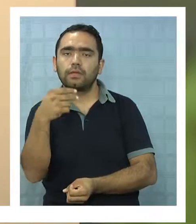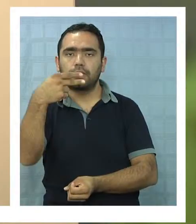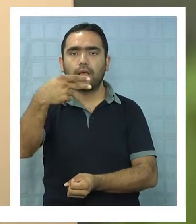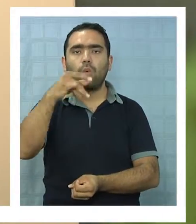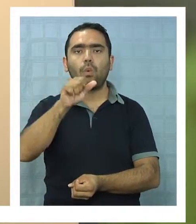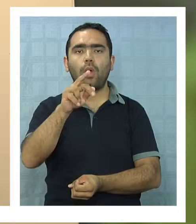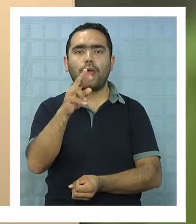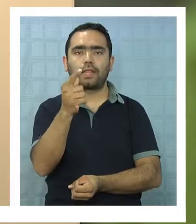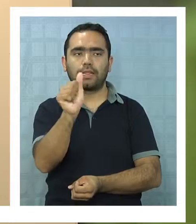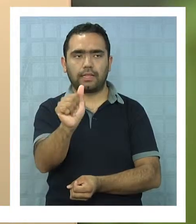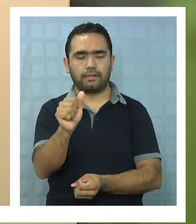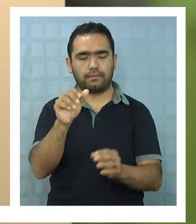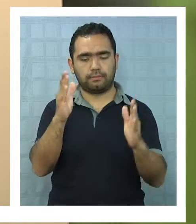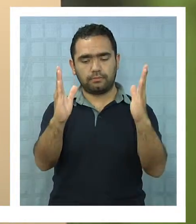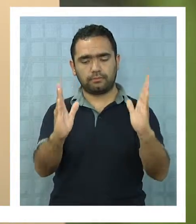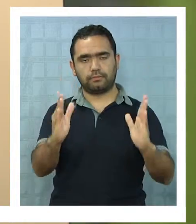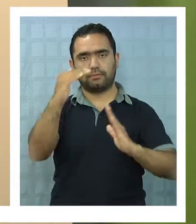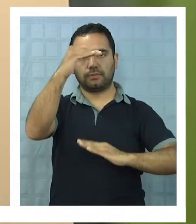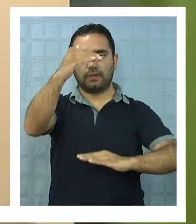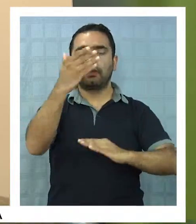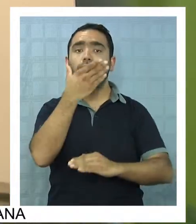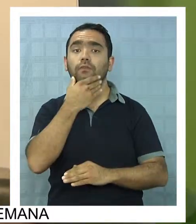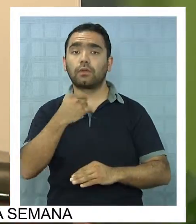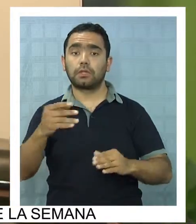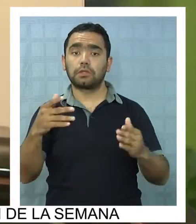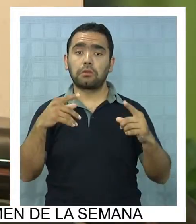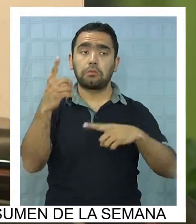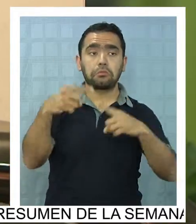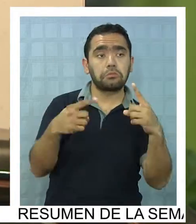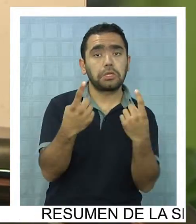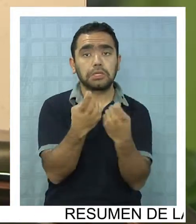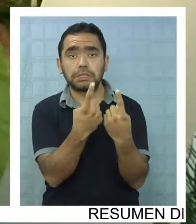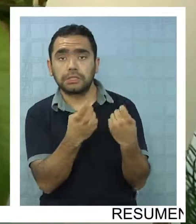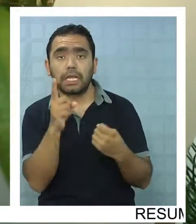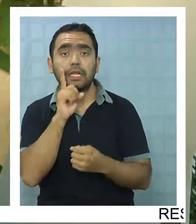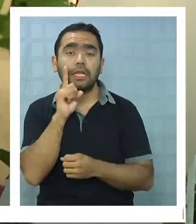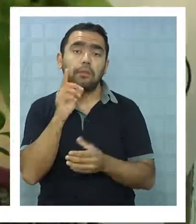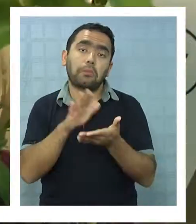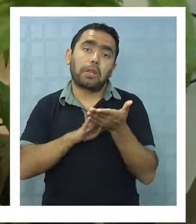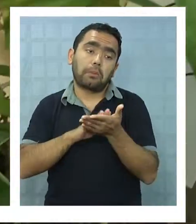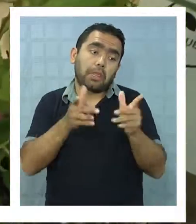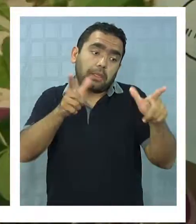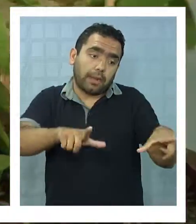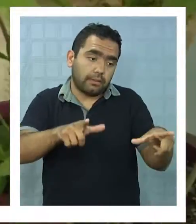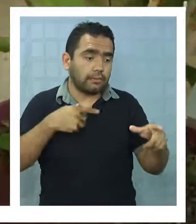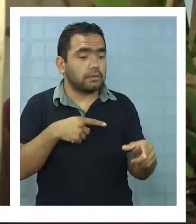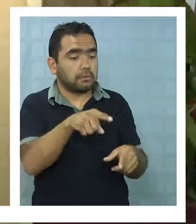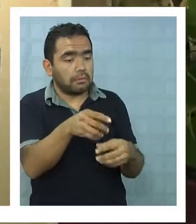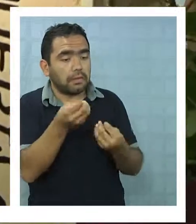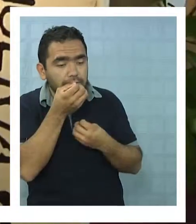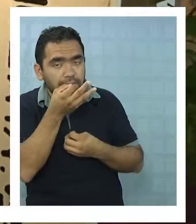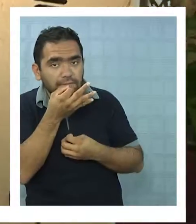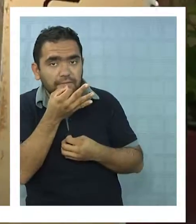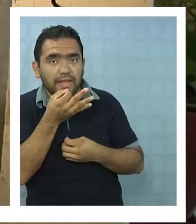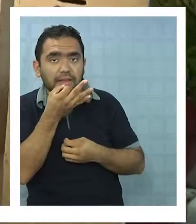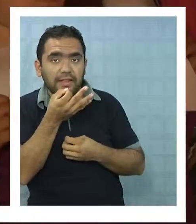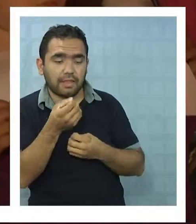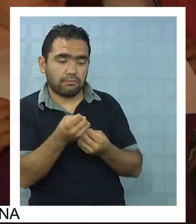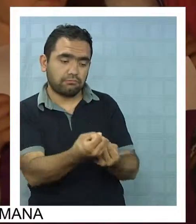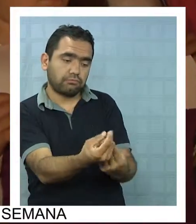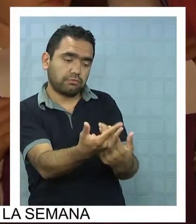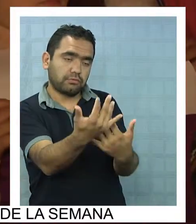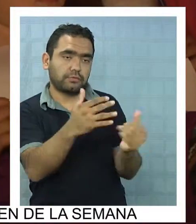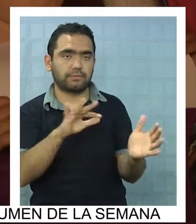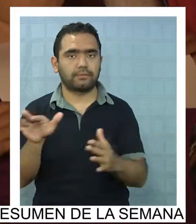donde se necesita tener áreas verdes. Los más pequeños también se entretienen, ya que